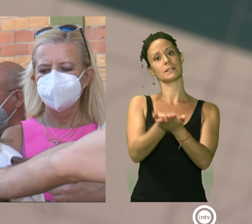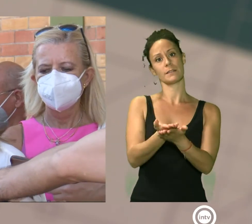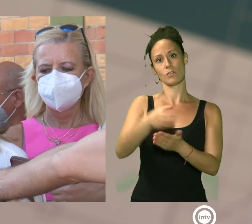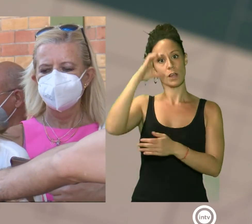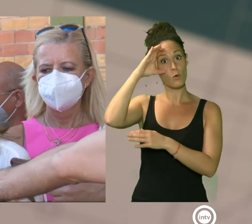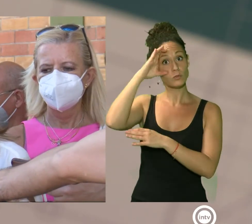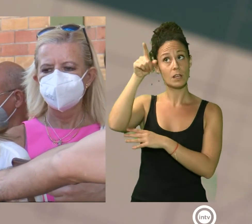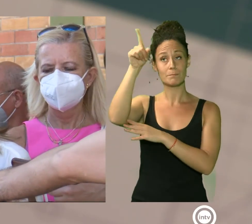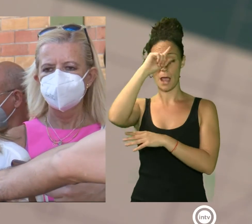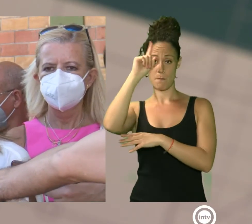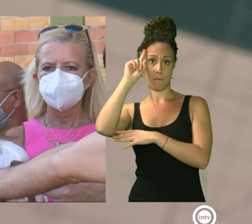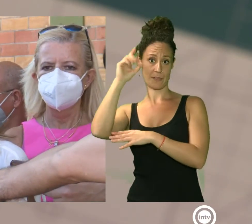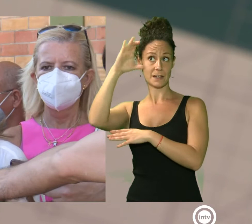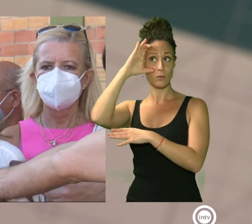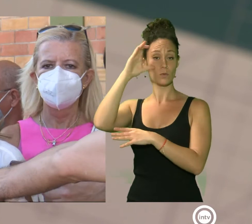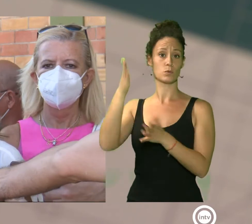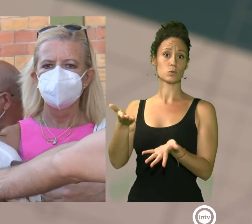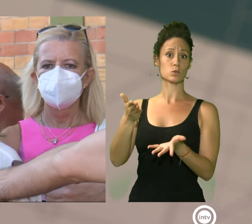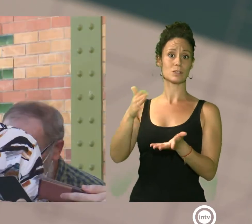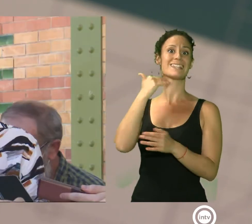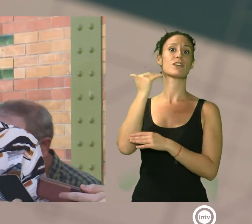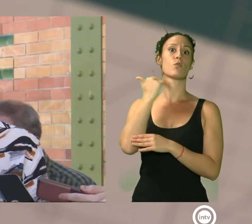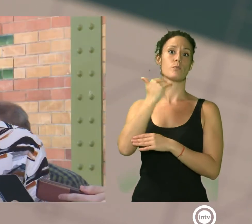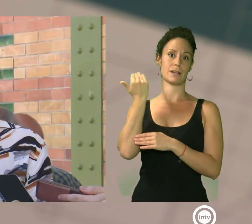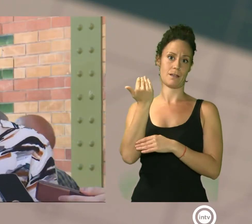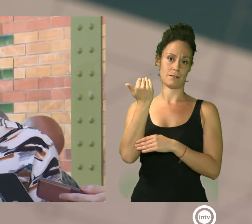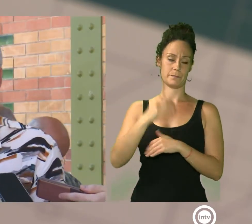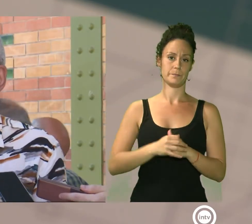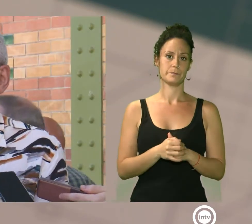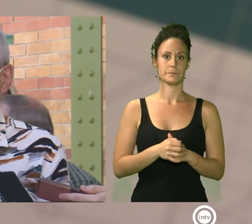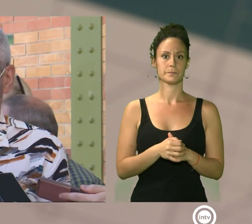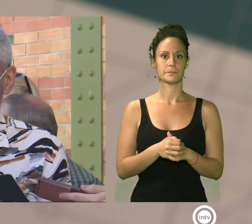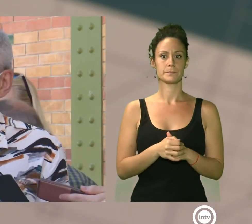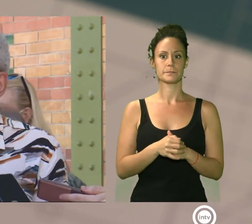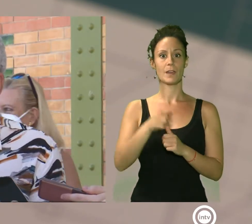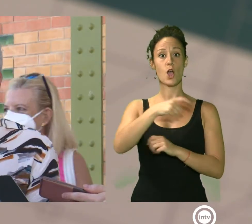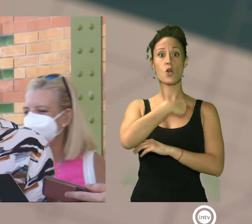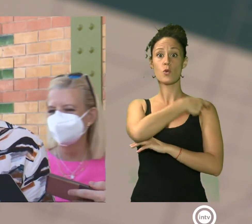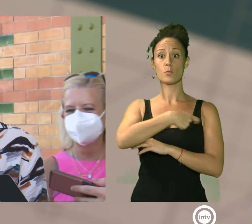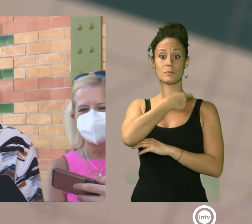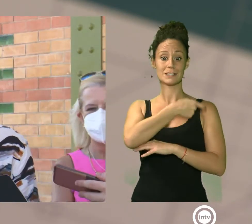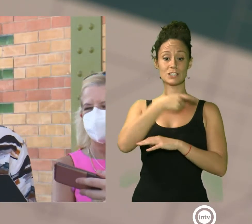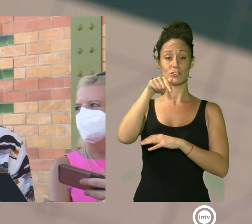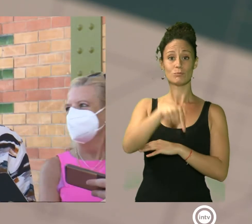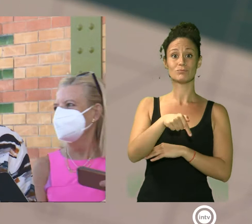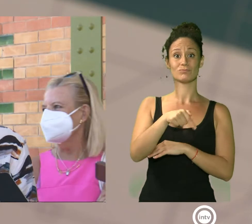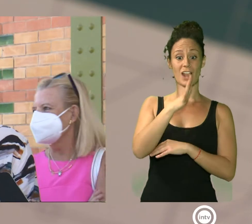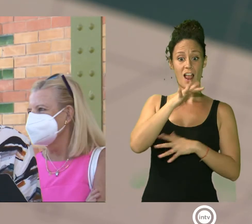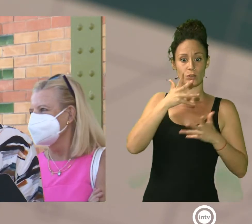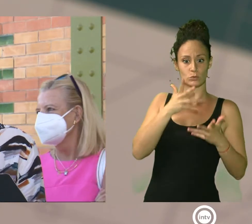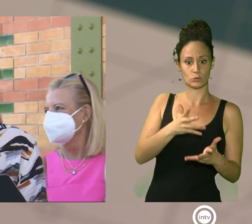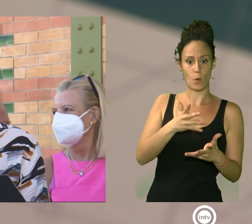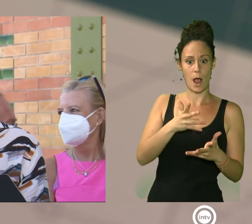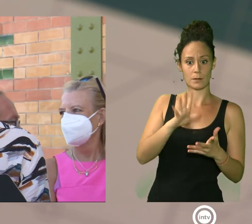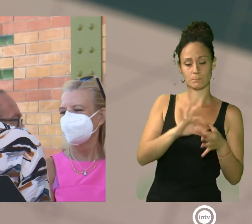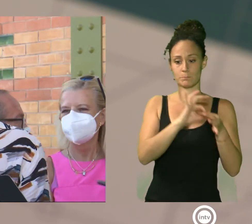oídas en Madrid y podamos recuperar lo que ya teníamos. La conexión de la estación actual con el resto de la línea posibilitará